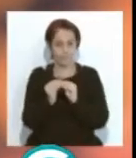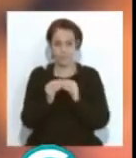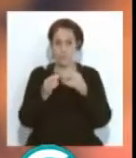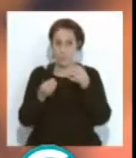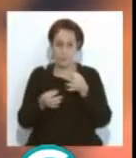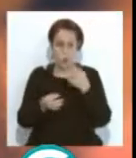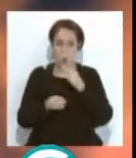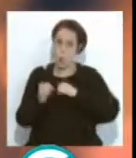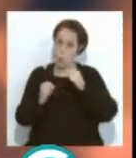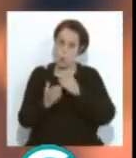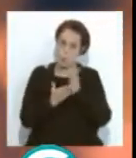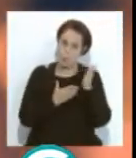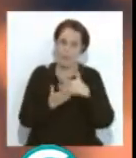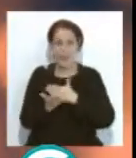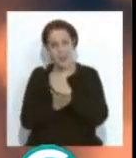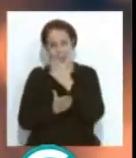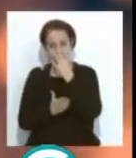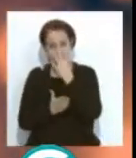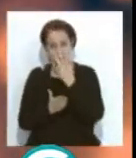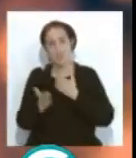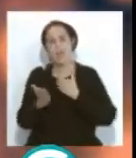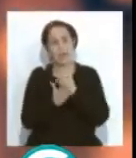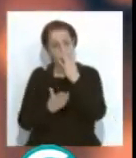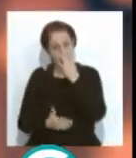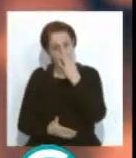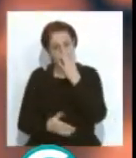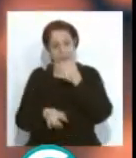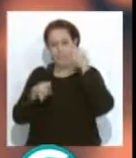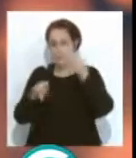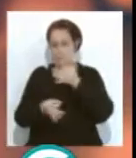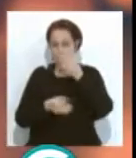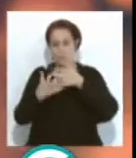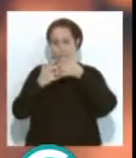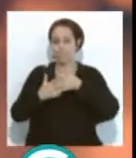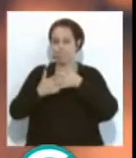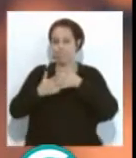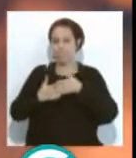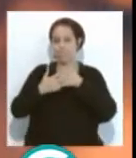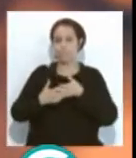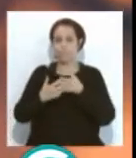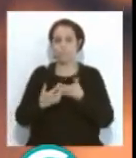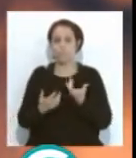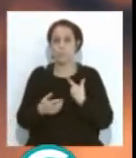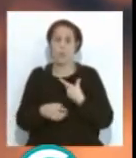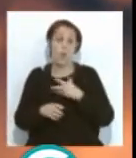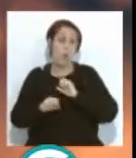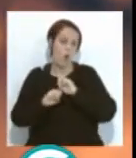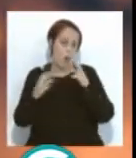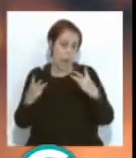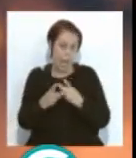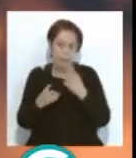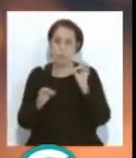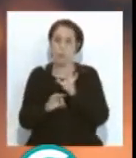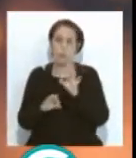una cosa es el concurso y otra cosa es el carnaval, ¿no? Y el carnaval siempre va a seguir funcionando, ya sea en modo online, ya sea